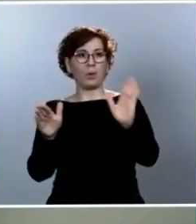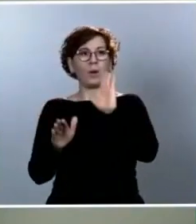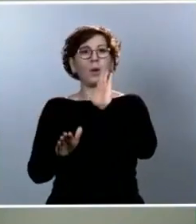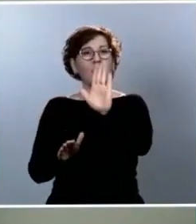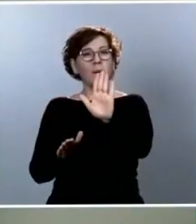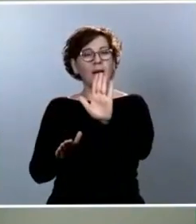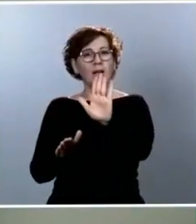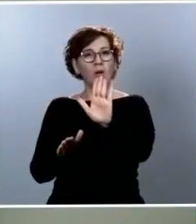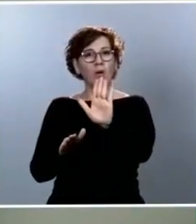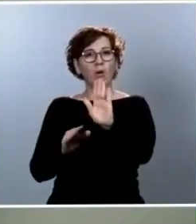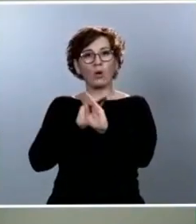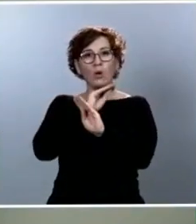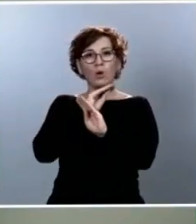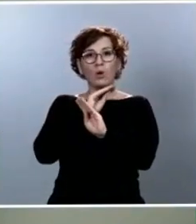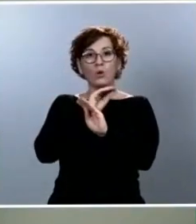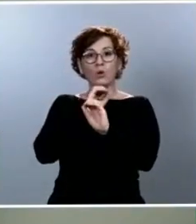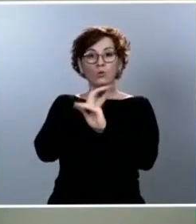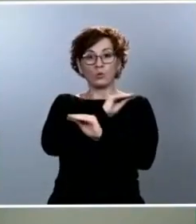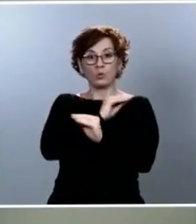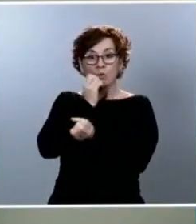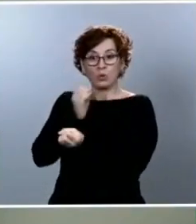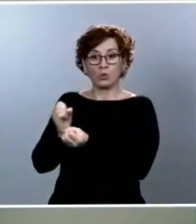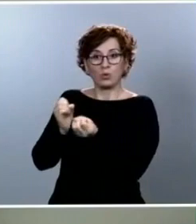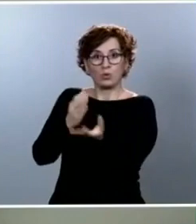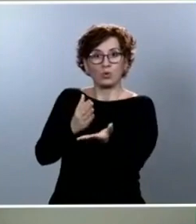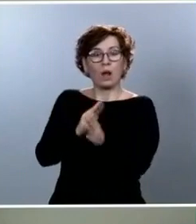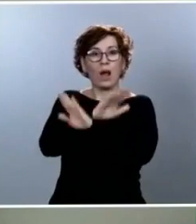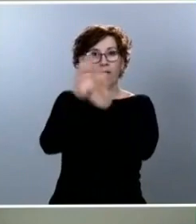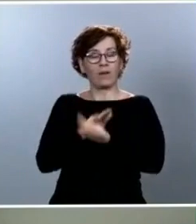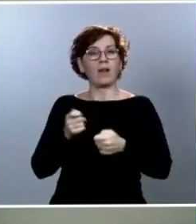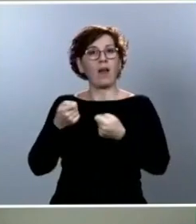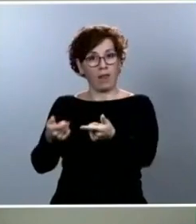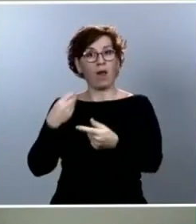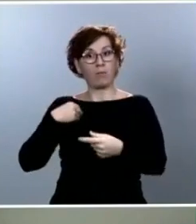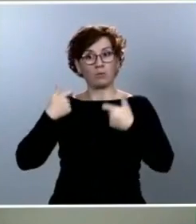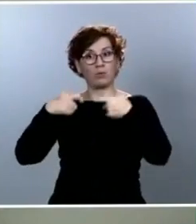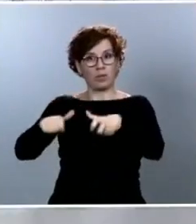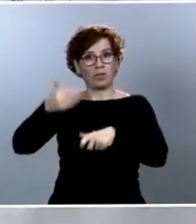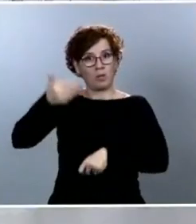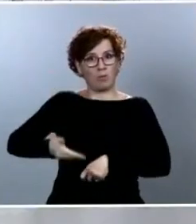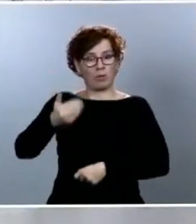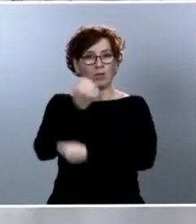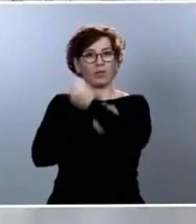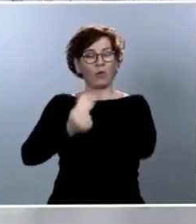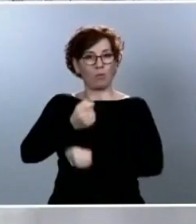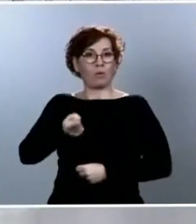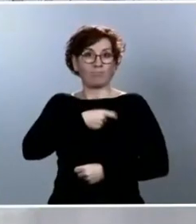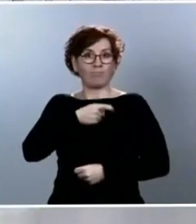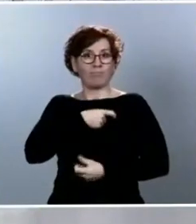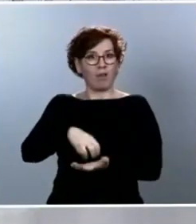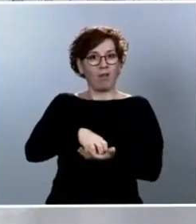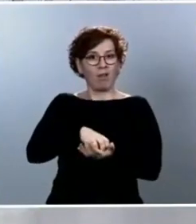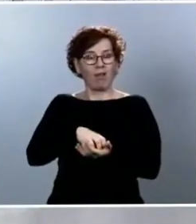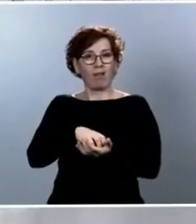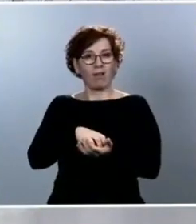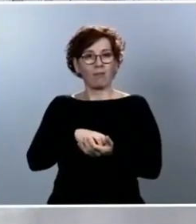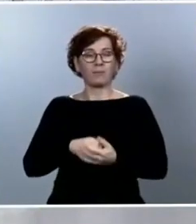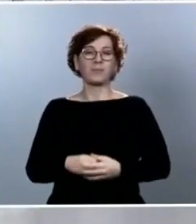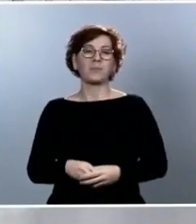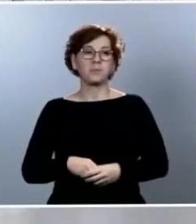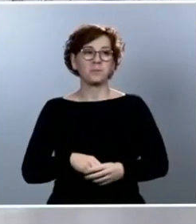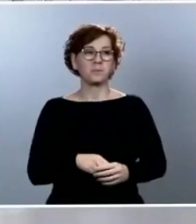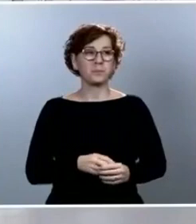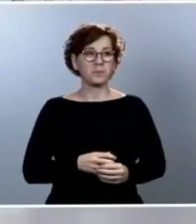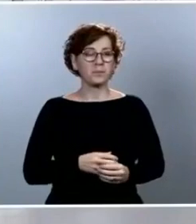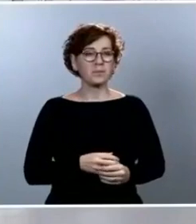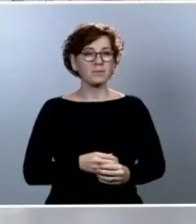incertidumbre en uno de los principales sectores económicos. ¿Hasta dónde abarca ese plan de desescalada que tiene? Y ya por último, una de última hora,